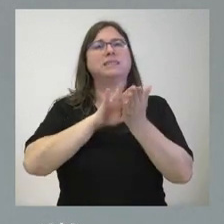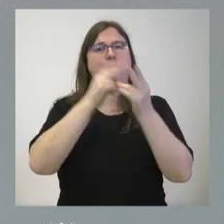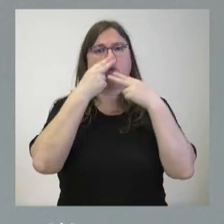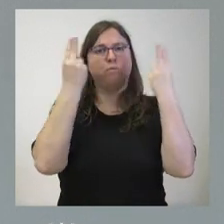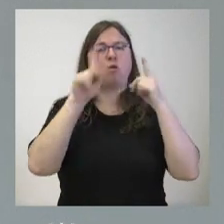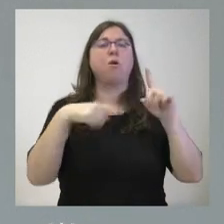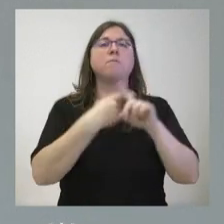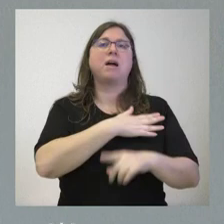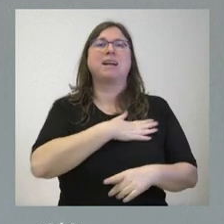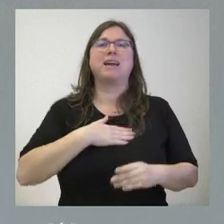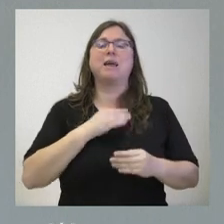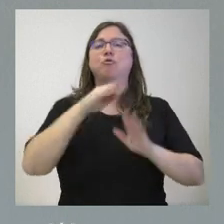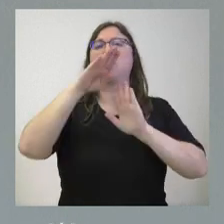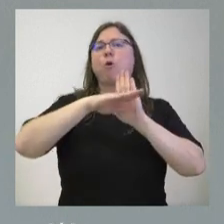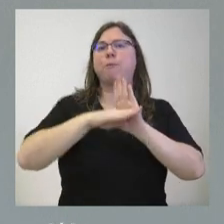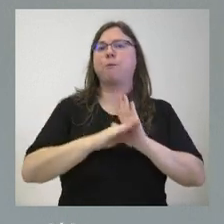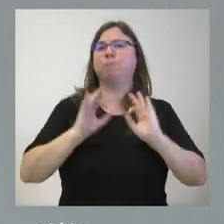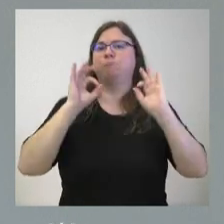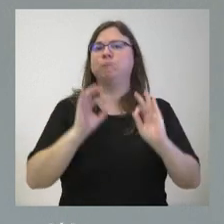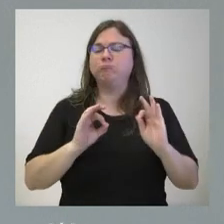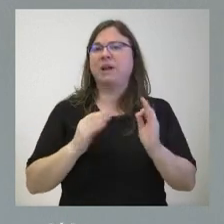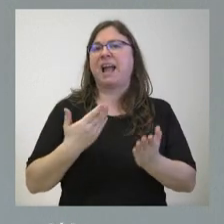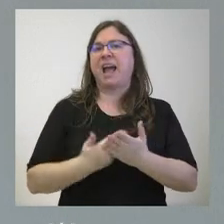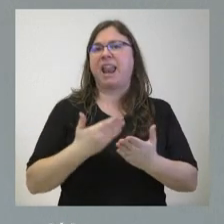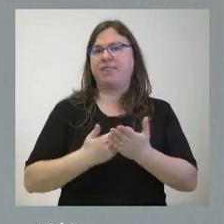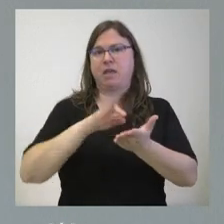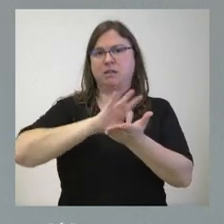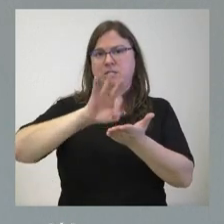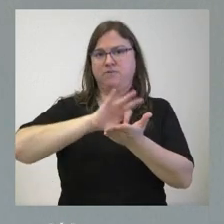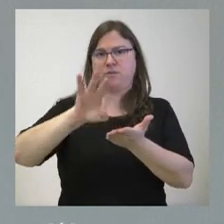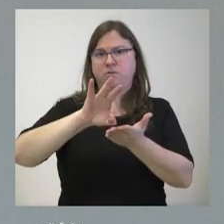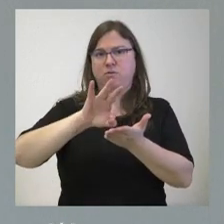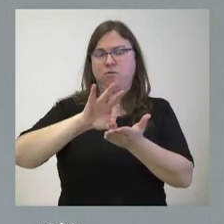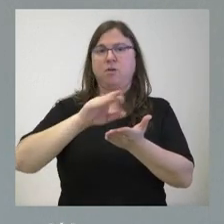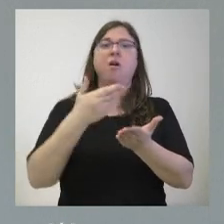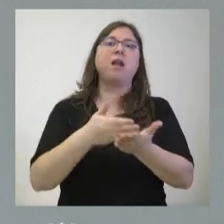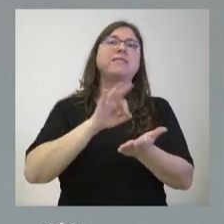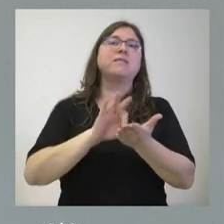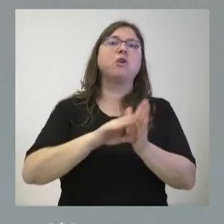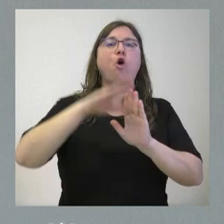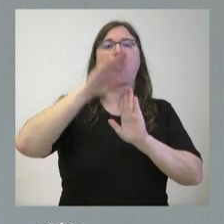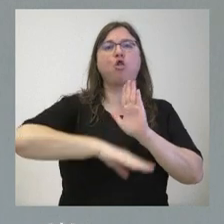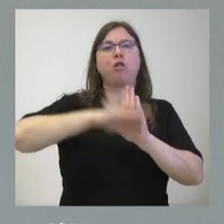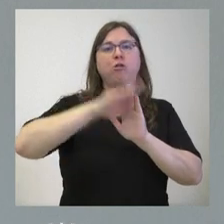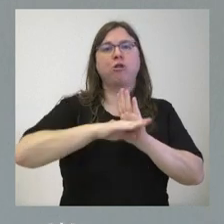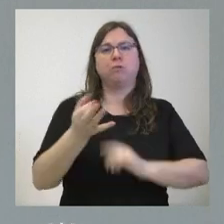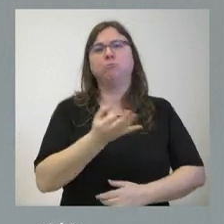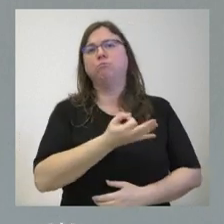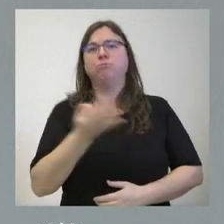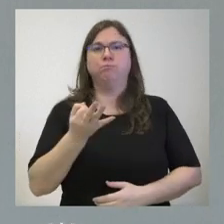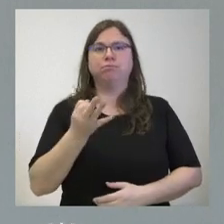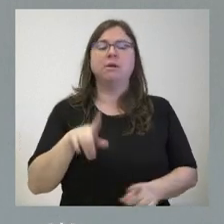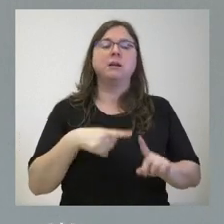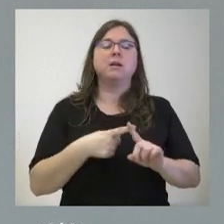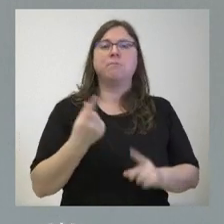y sí queremos hacerlo en condiciones en donde esta garantía del servicio sea en condiciones de eficacia y de